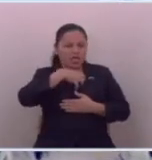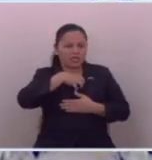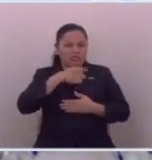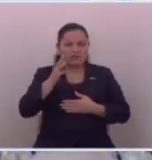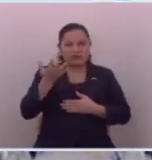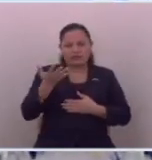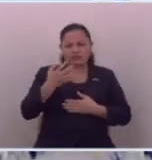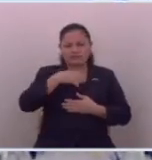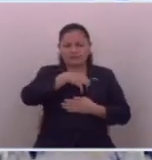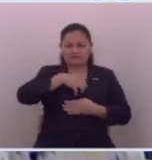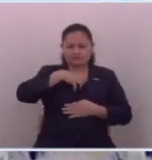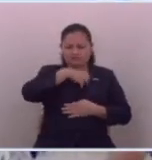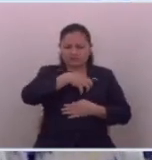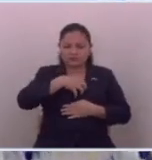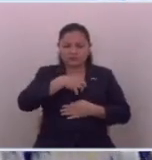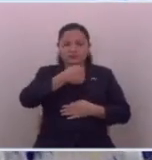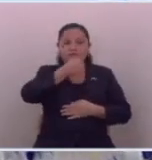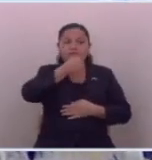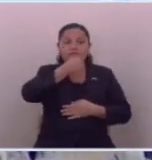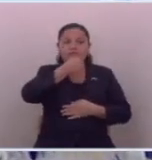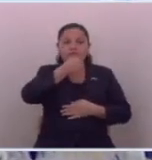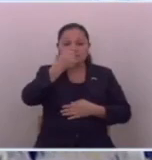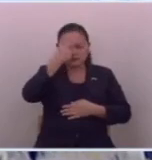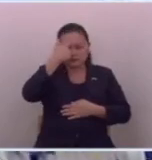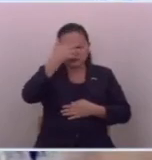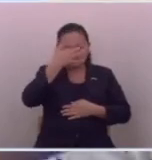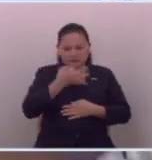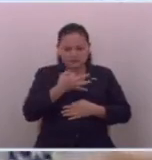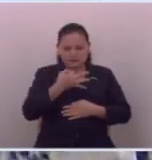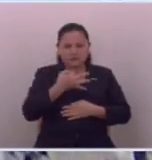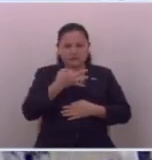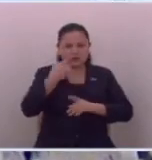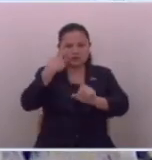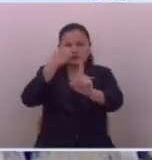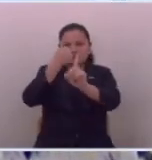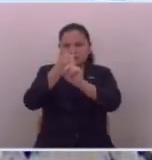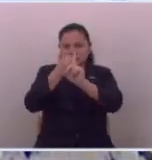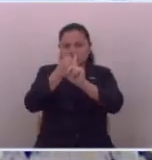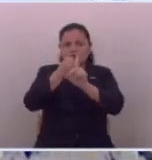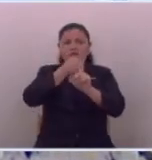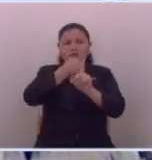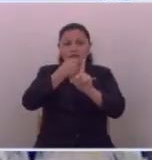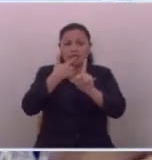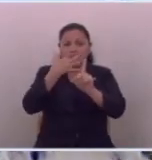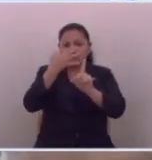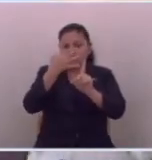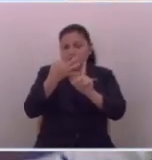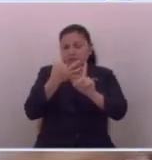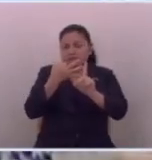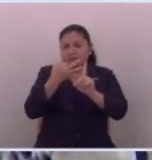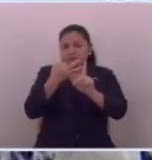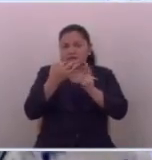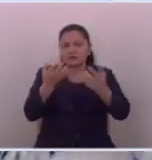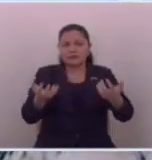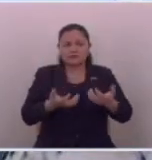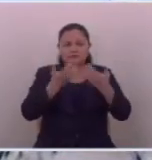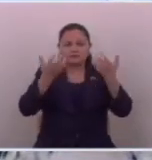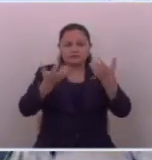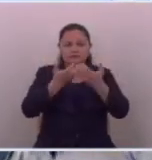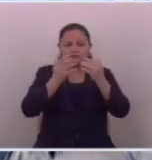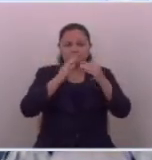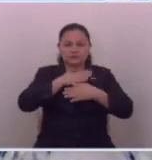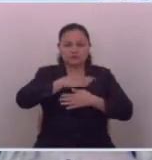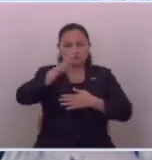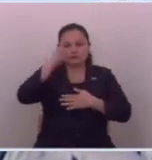es que el periodismo serio el periodismo objetivo el periodismo de investigación en el